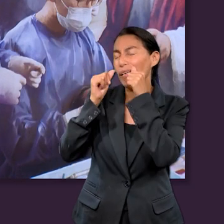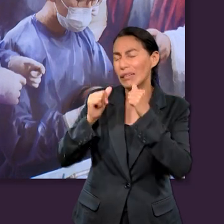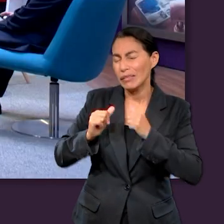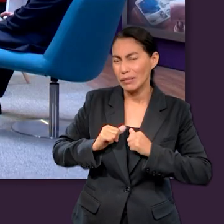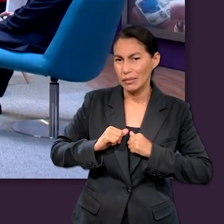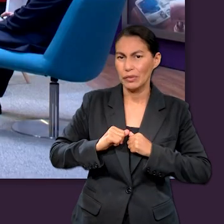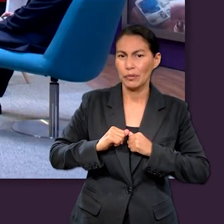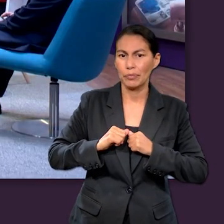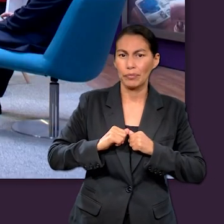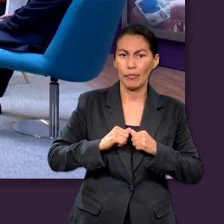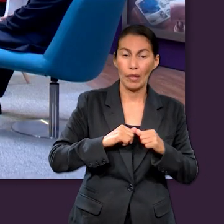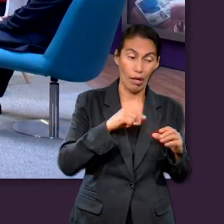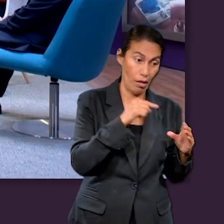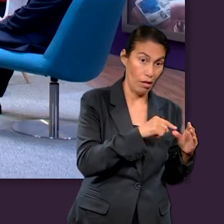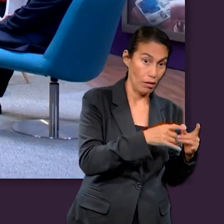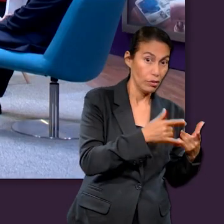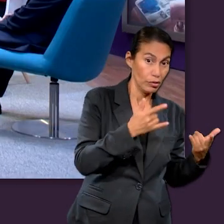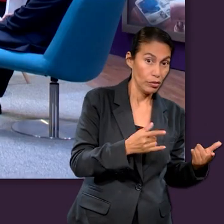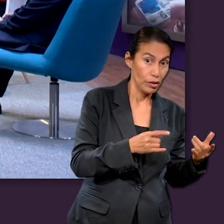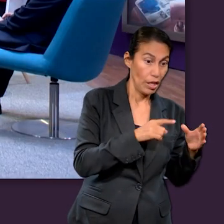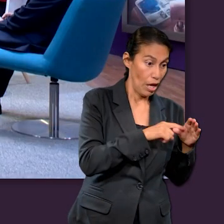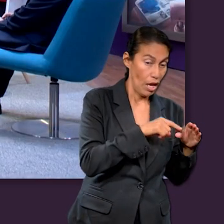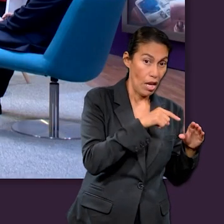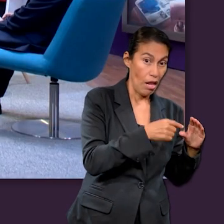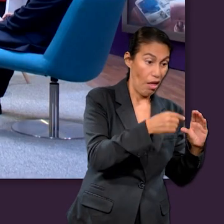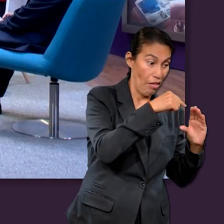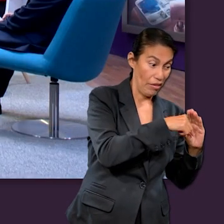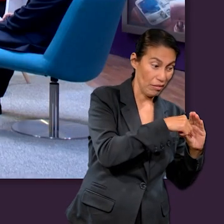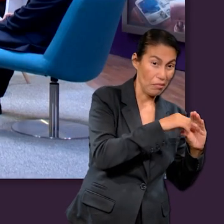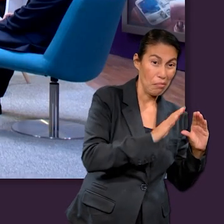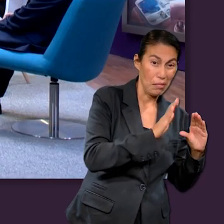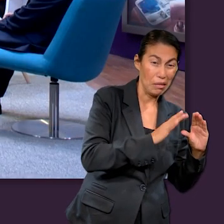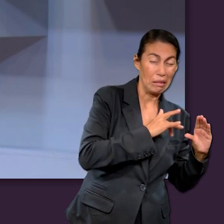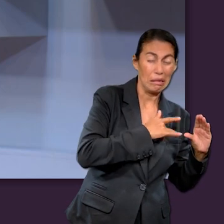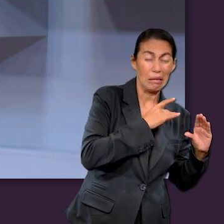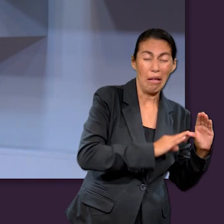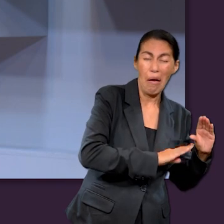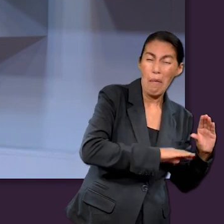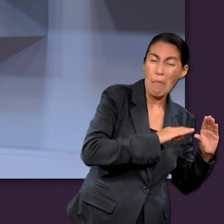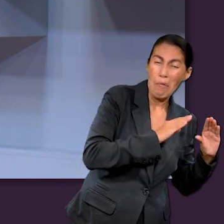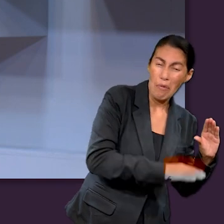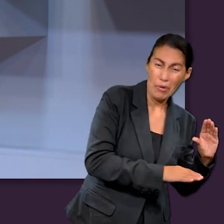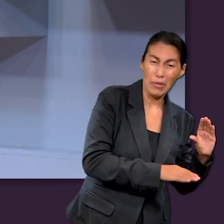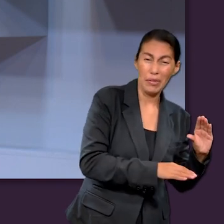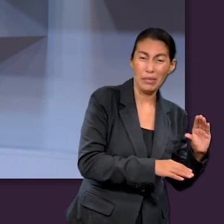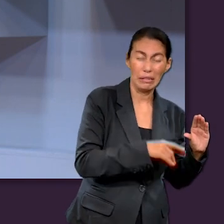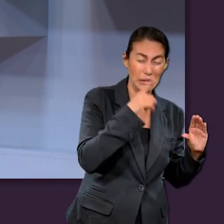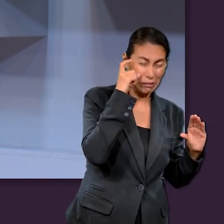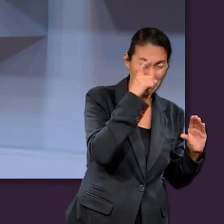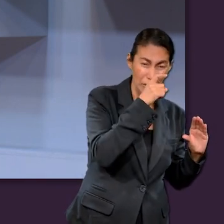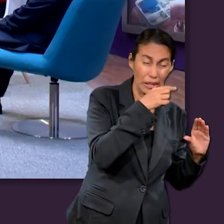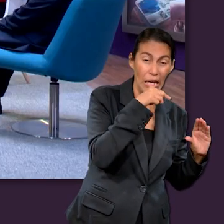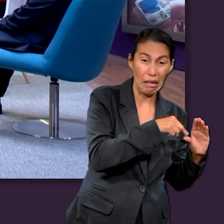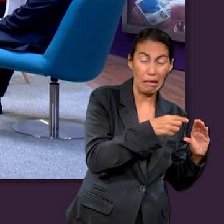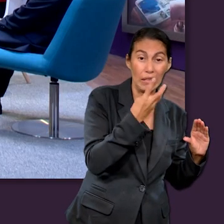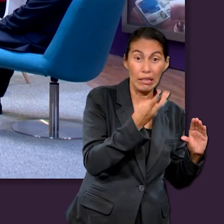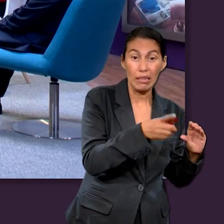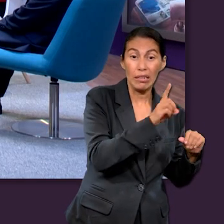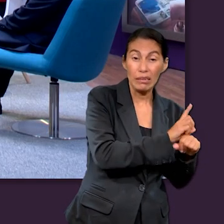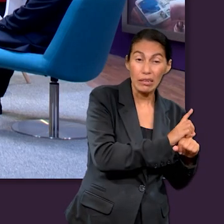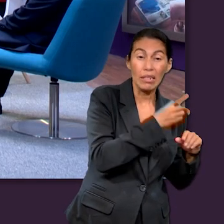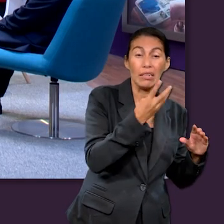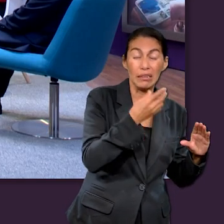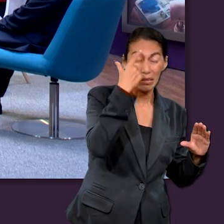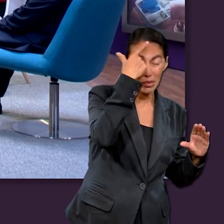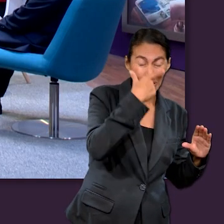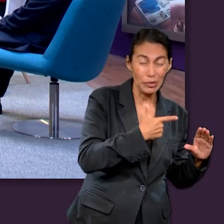Es porque la alusión a la resurrección en la historia de Jonás está relacionada con haber permanecido en el